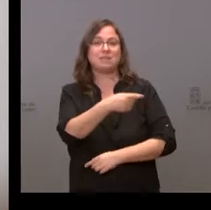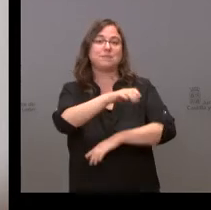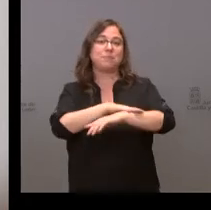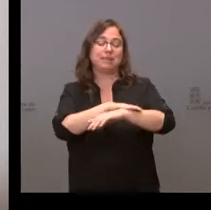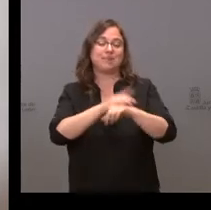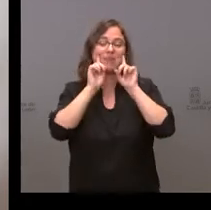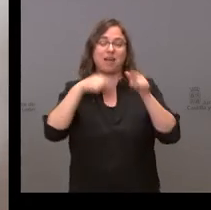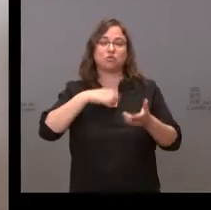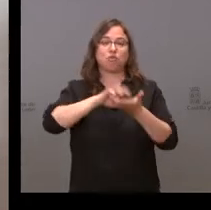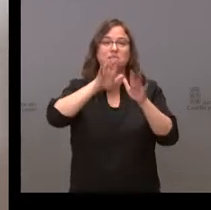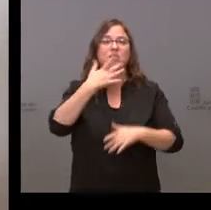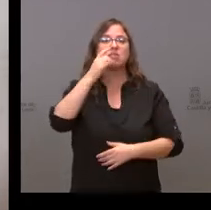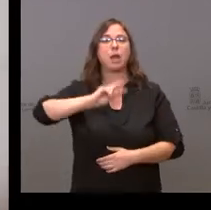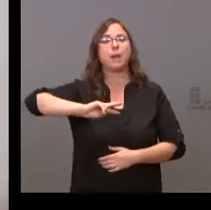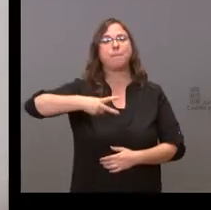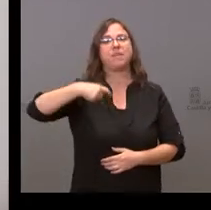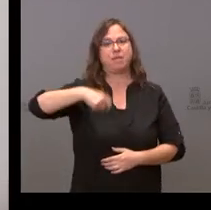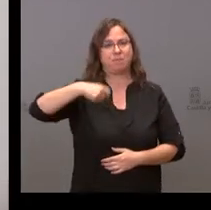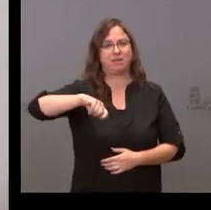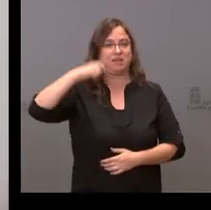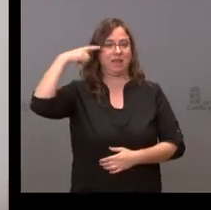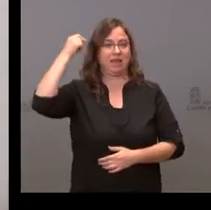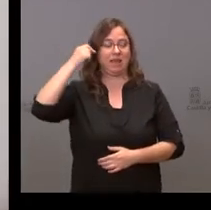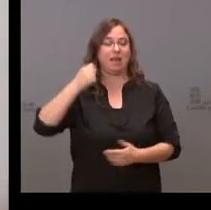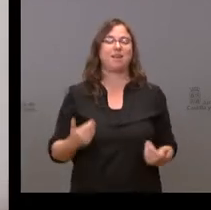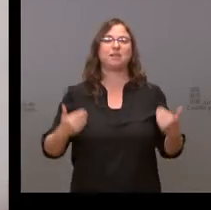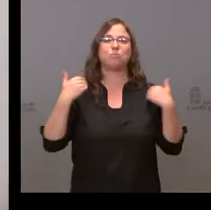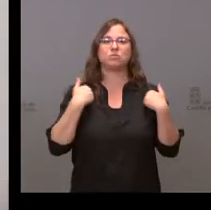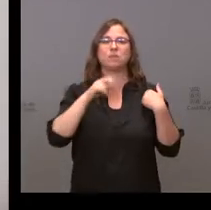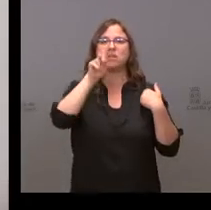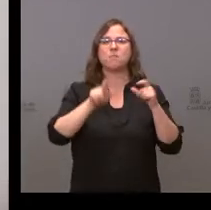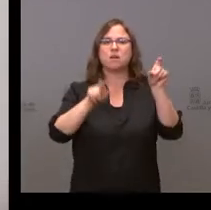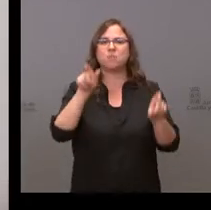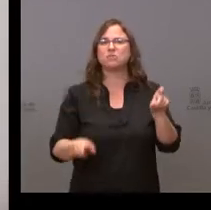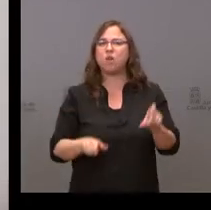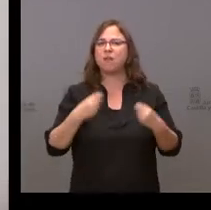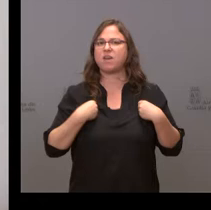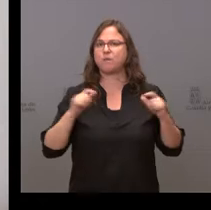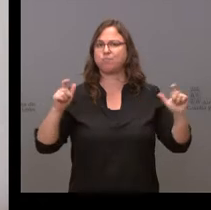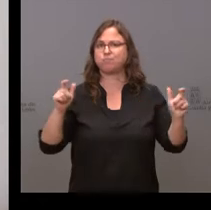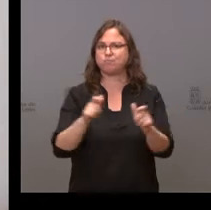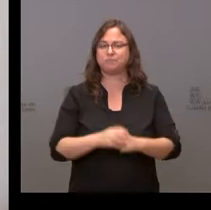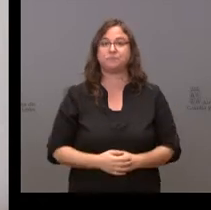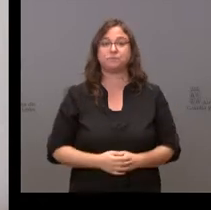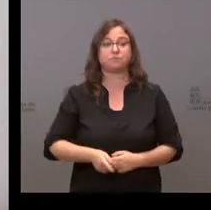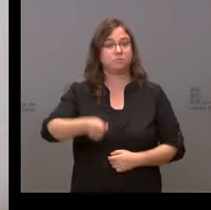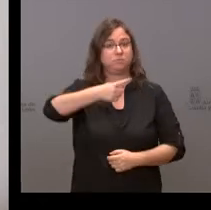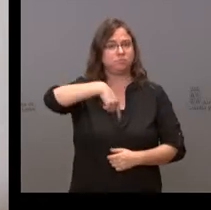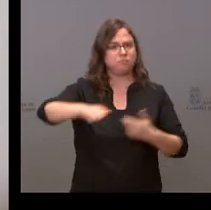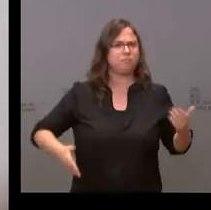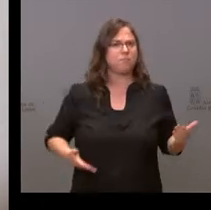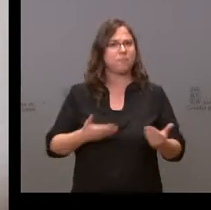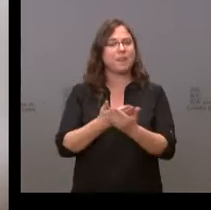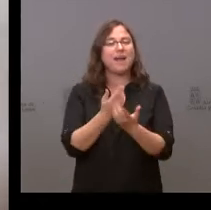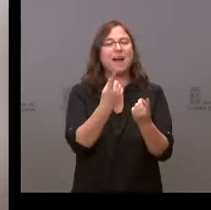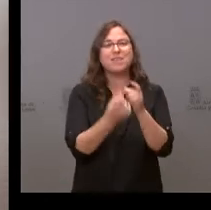en el tema de la despoblación. Hemos propuesto la necesidad de hacer una